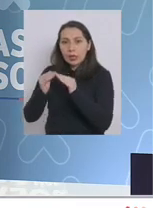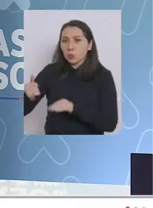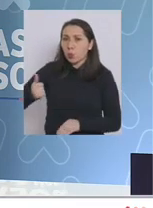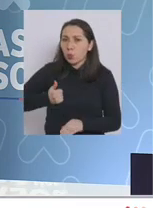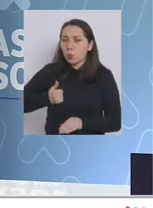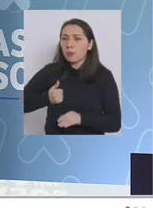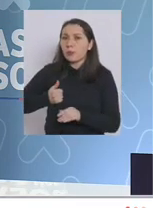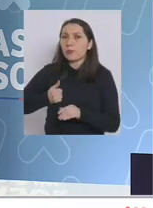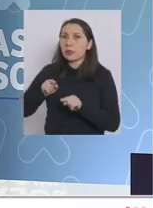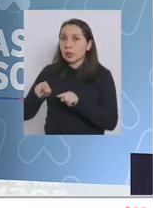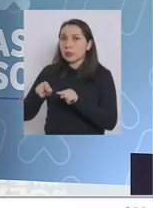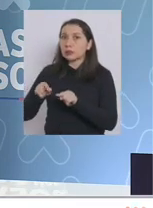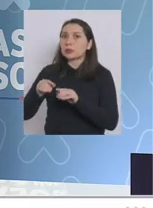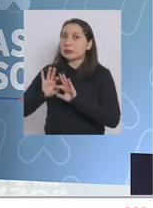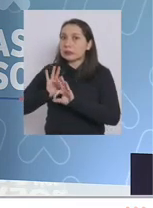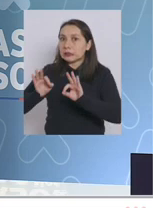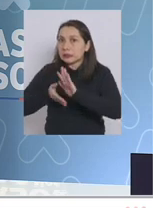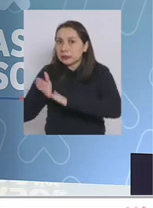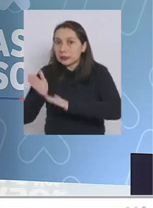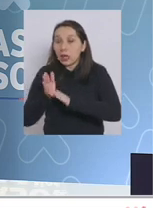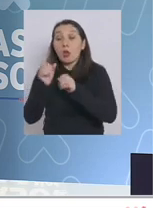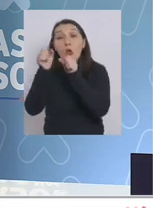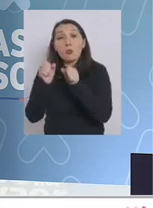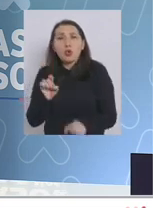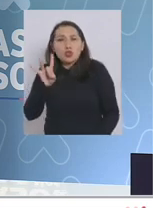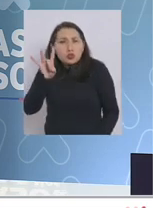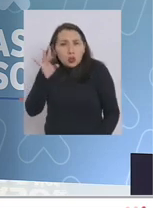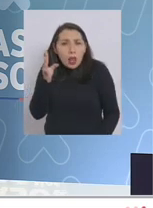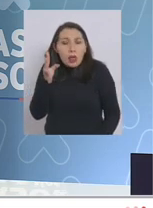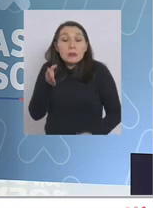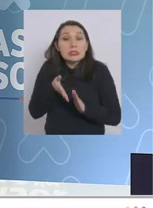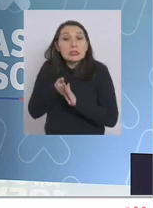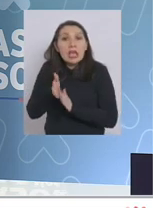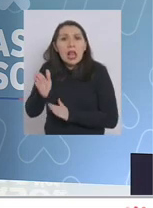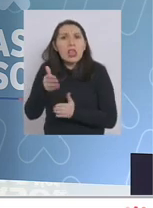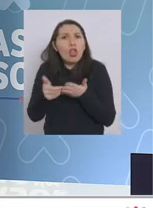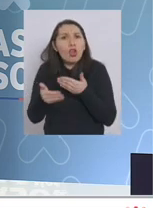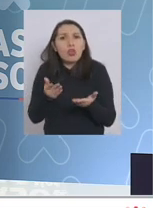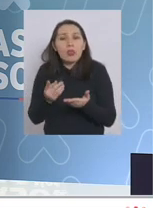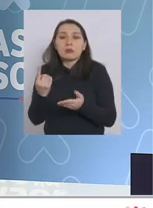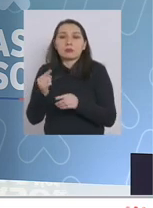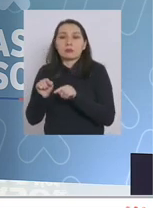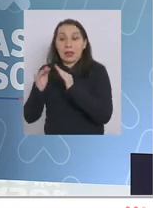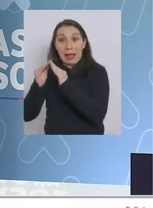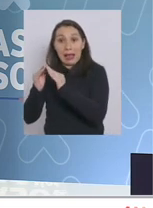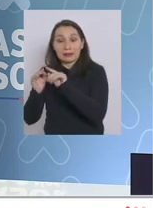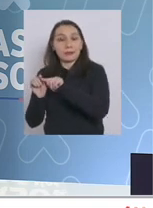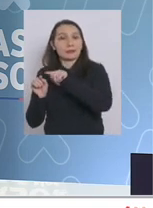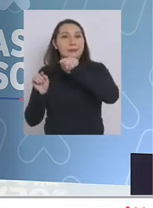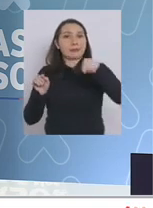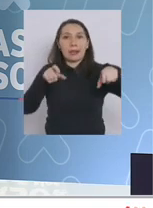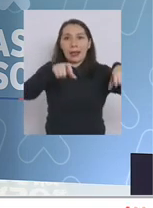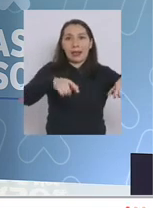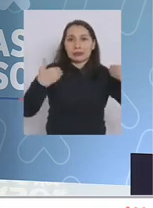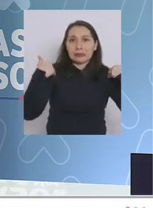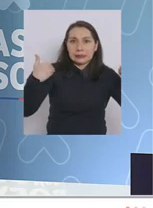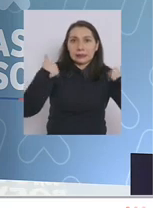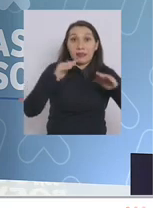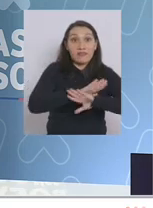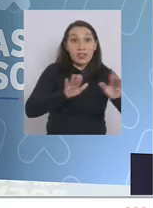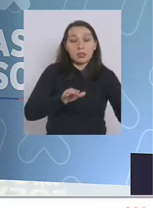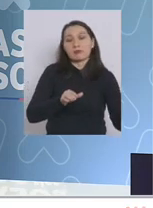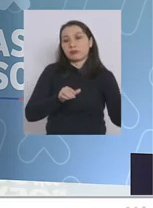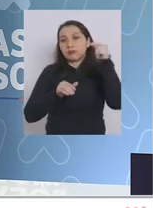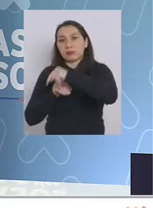se cumpla esta medida donde ellos podrán solamente salir para entrenar por lo tanto deben ir al lugar de entrenamiento